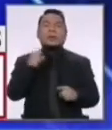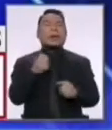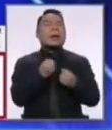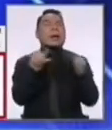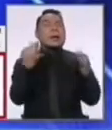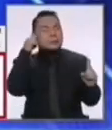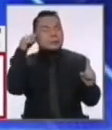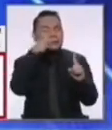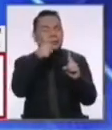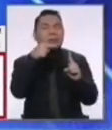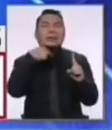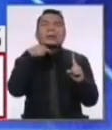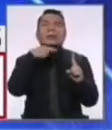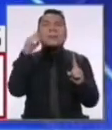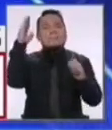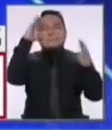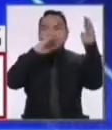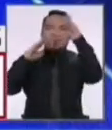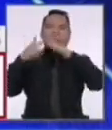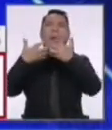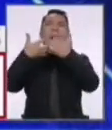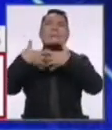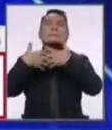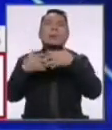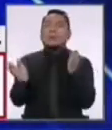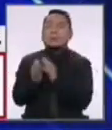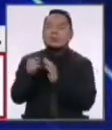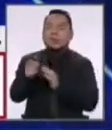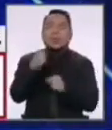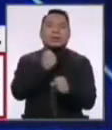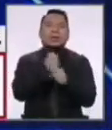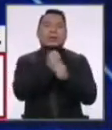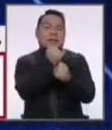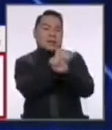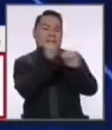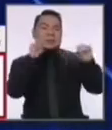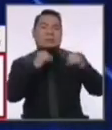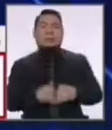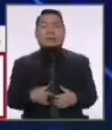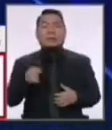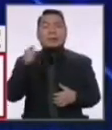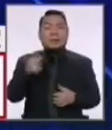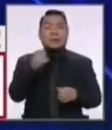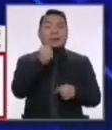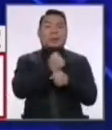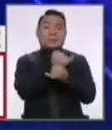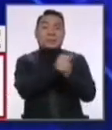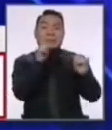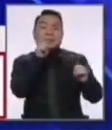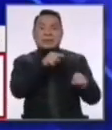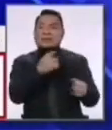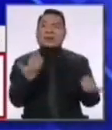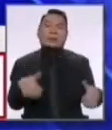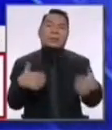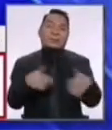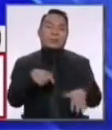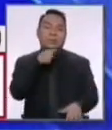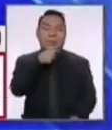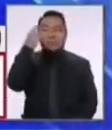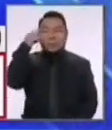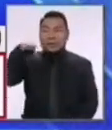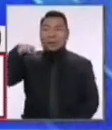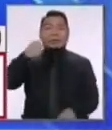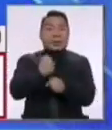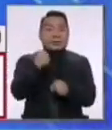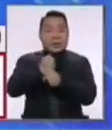bien concreta, me preocupan las pequeñas empresas, las BIPIMES y los trabajadores independientes, los de cuarta categoría en quien nadie ha pensado y que tienen un pequeño estudio y que dan